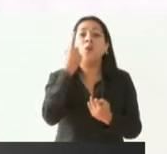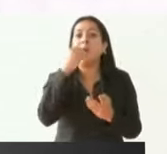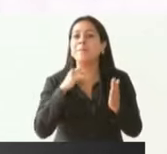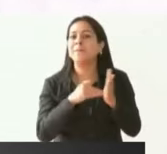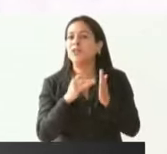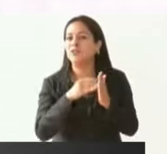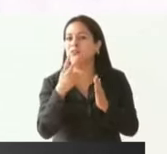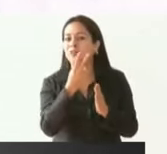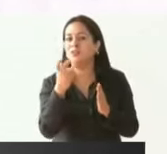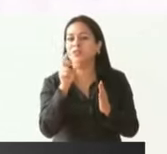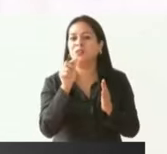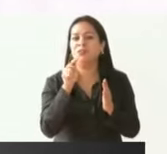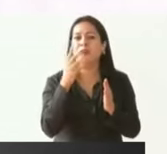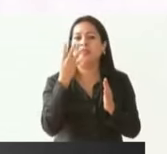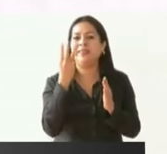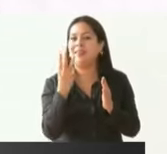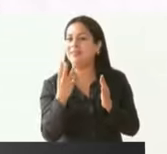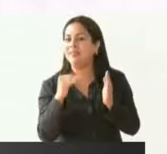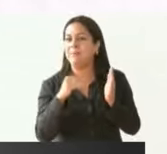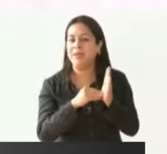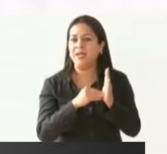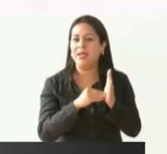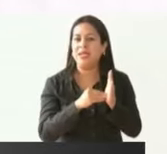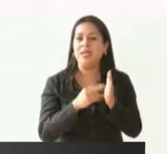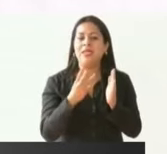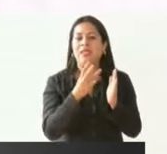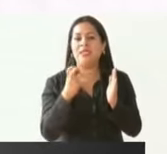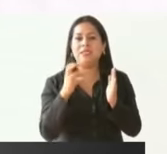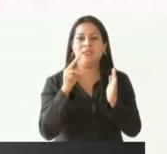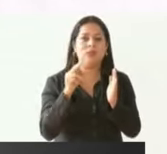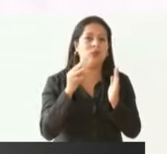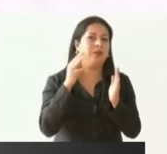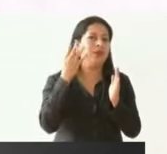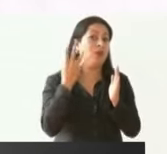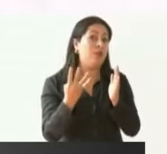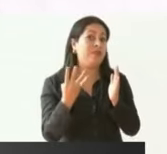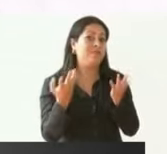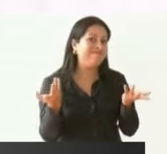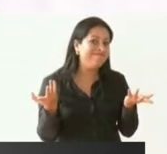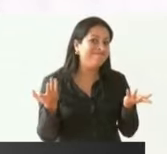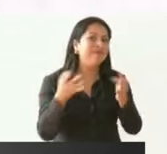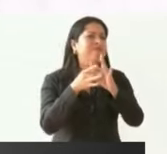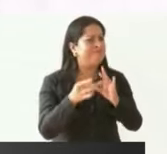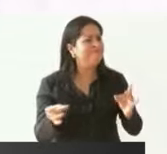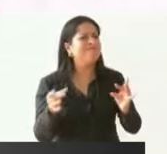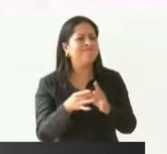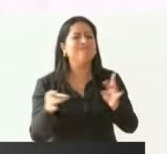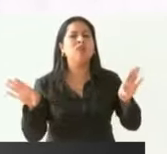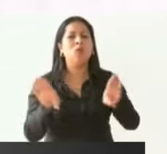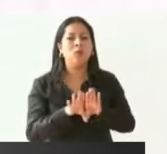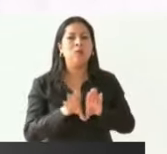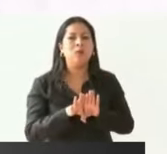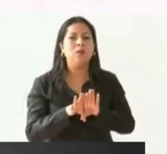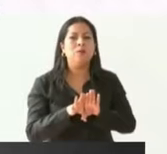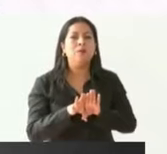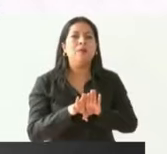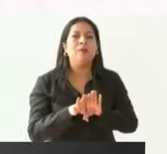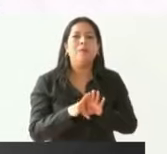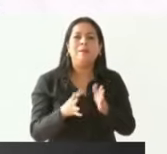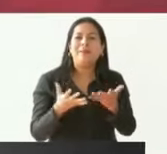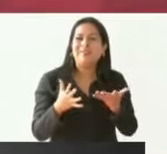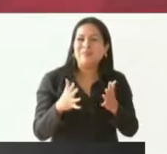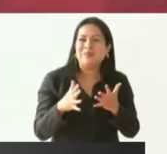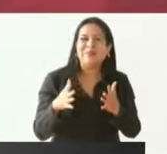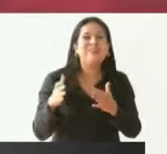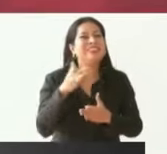.243.394.000. Quiere decir que casi en